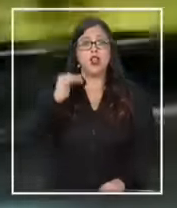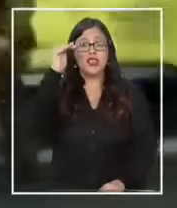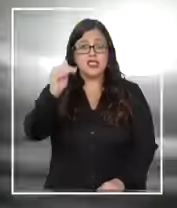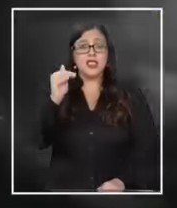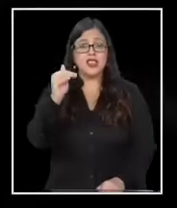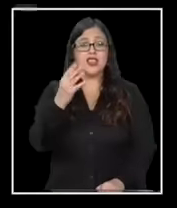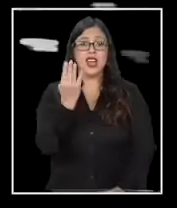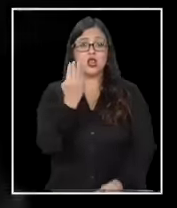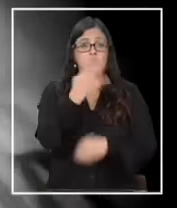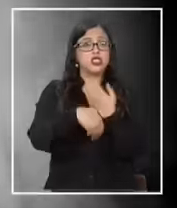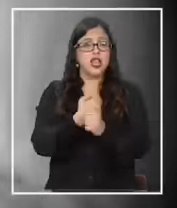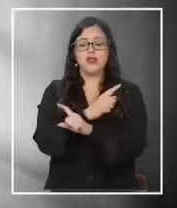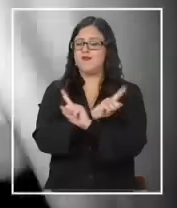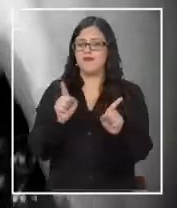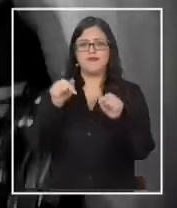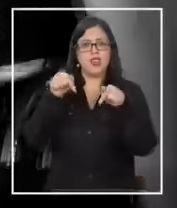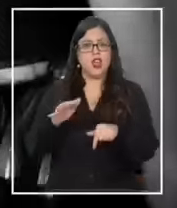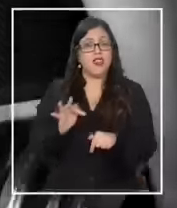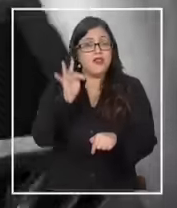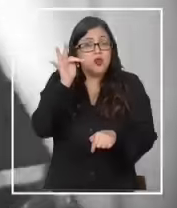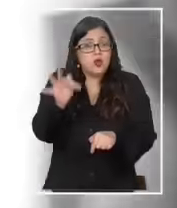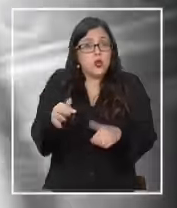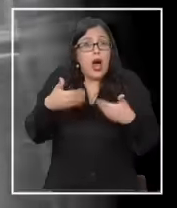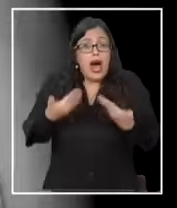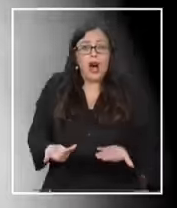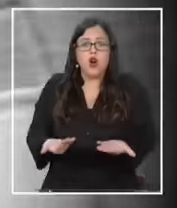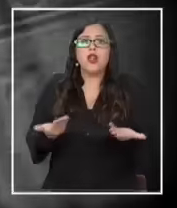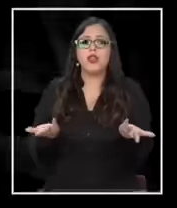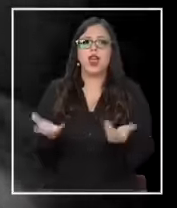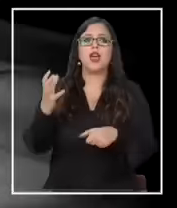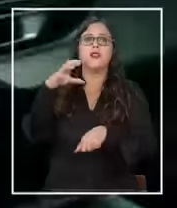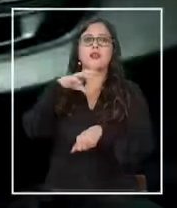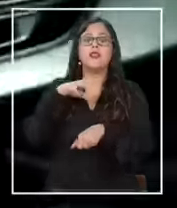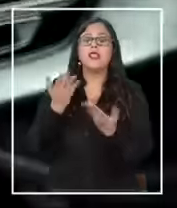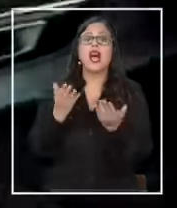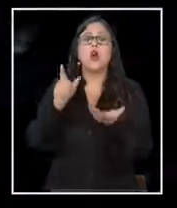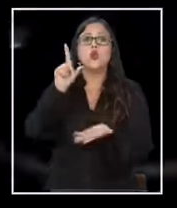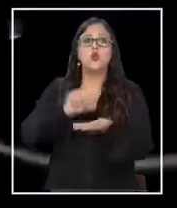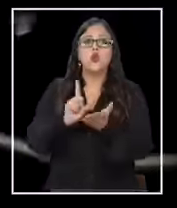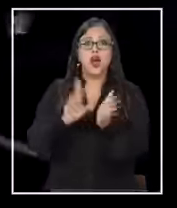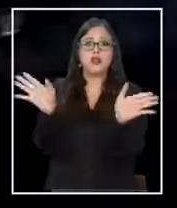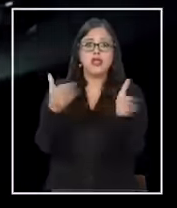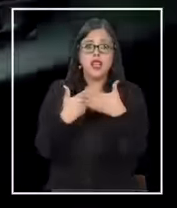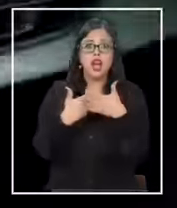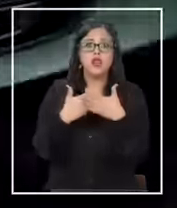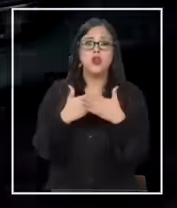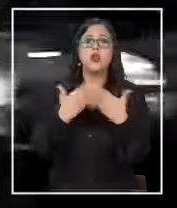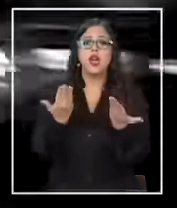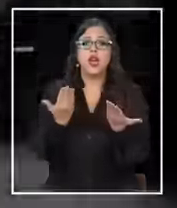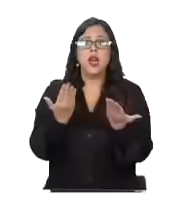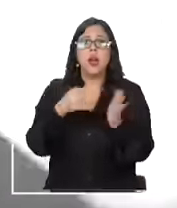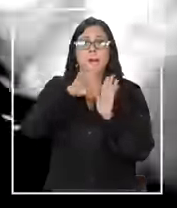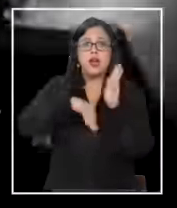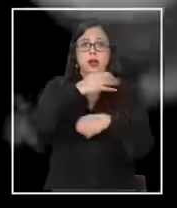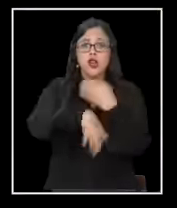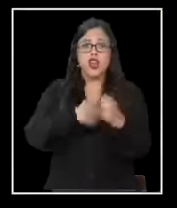aplican. Por ahora, su futuro inmediato es en un centro cerrado para menores de edad, infractores de la ley.